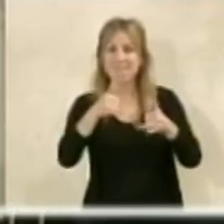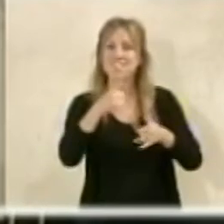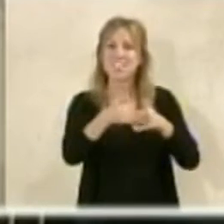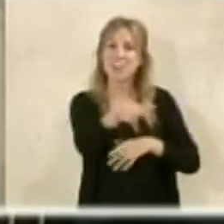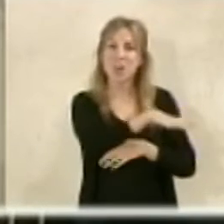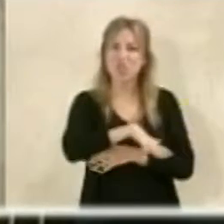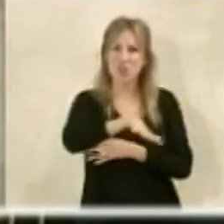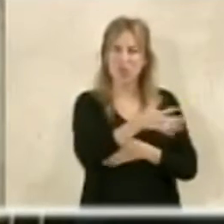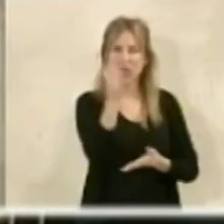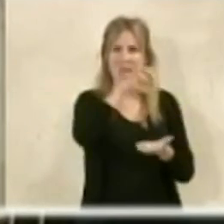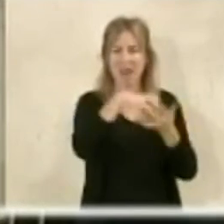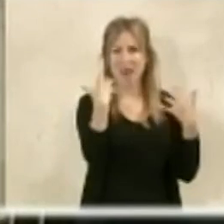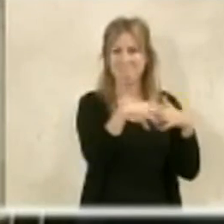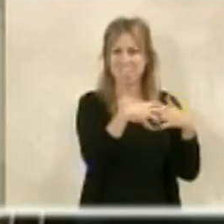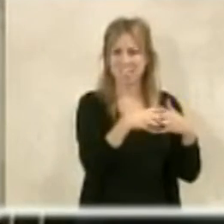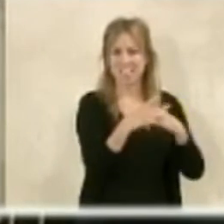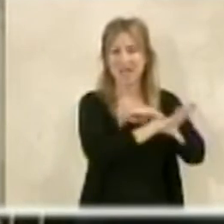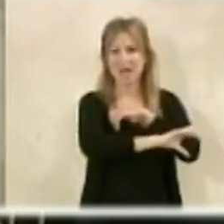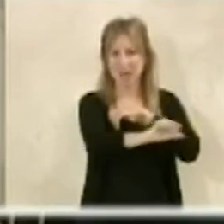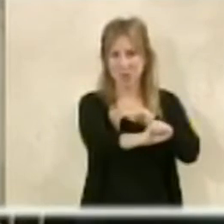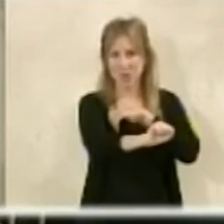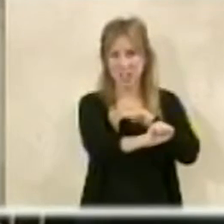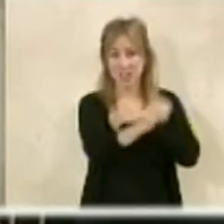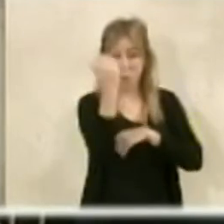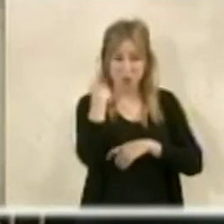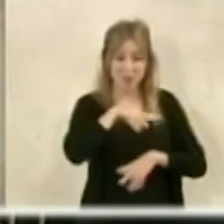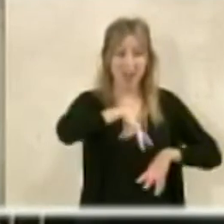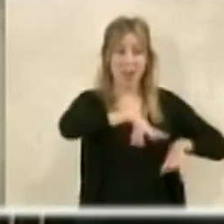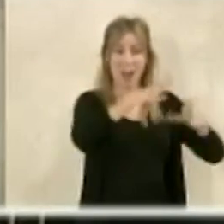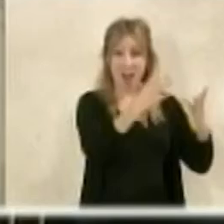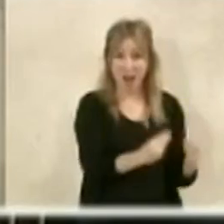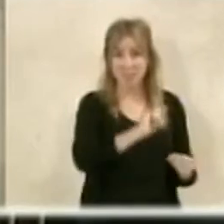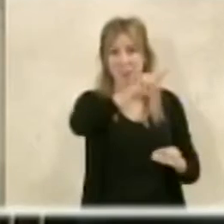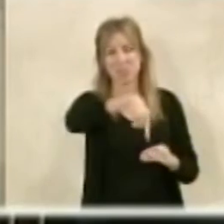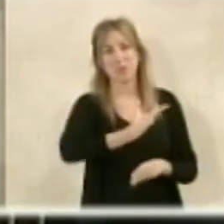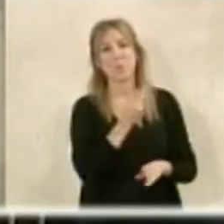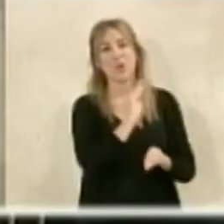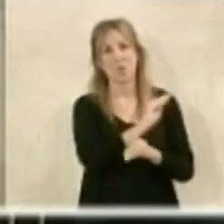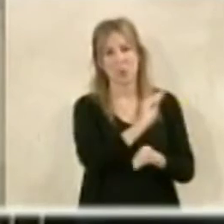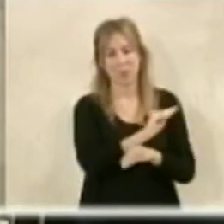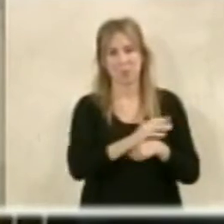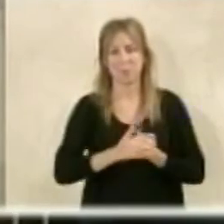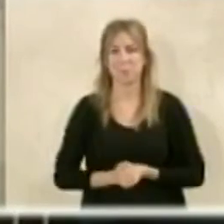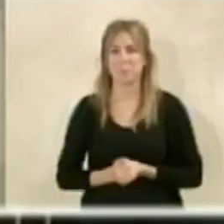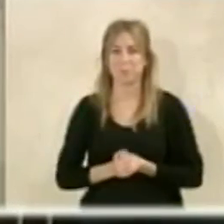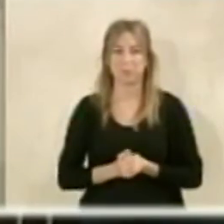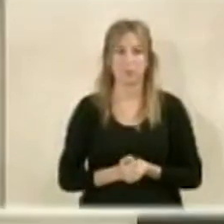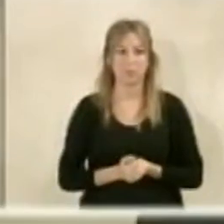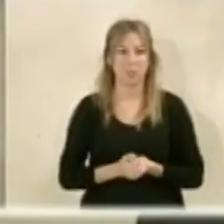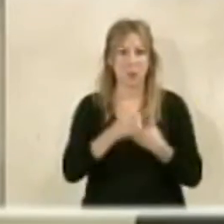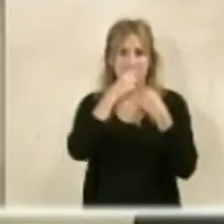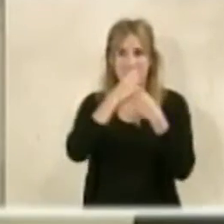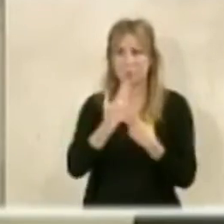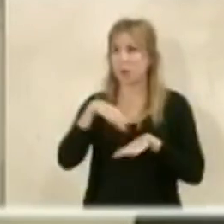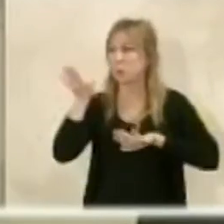Almadraba de Monteleva la Fabriquilla en Cabo de Gata una vez ejecutada por el servicio provincial de costas muchas gracias